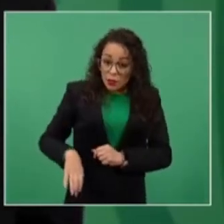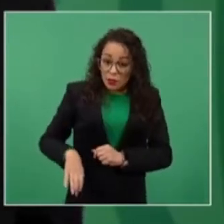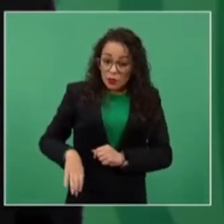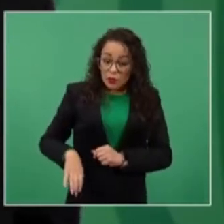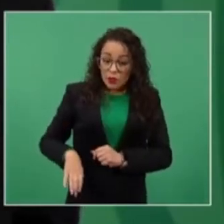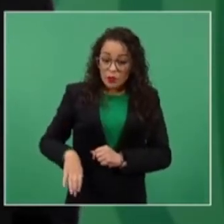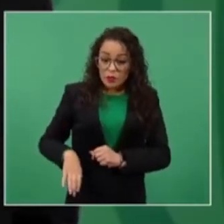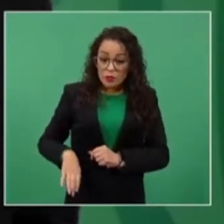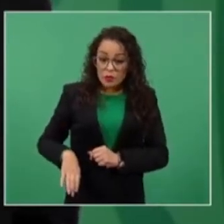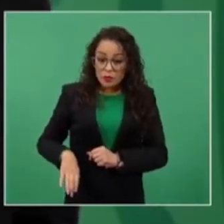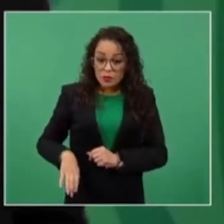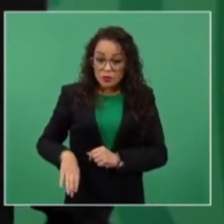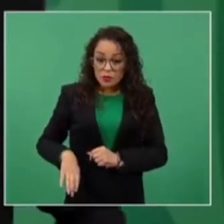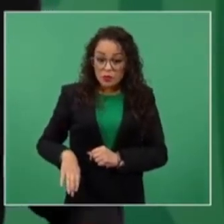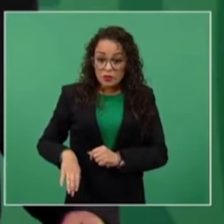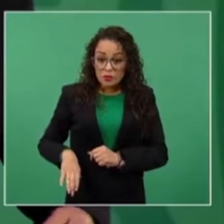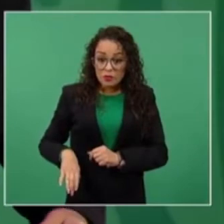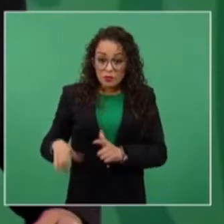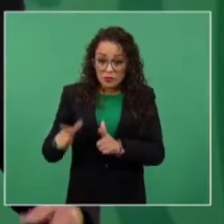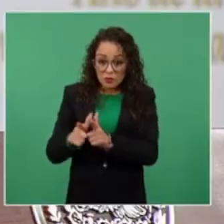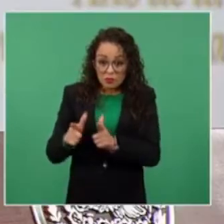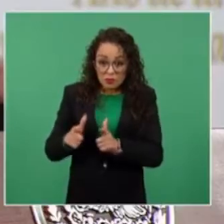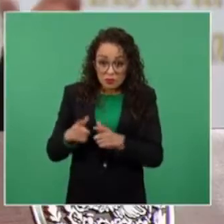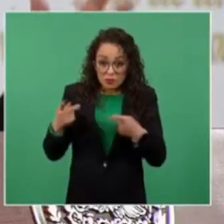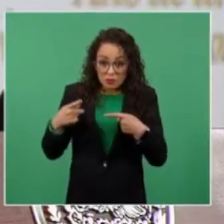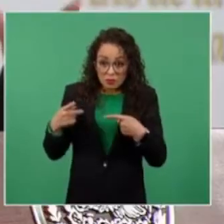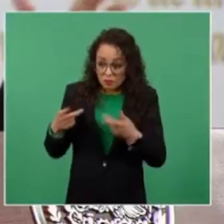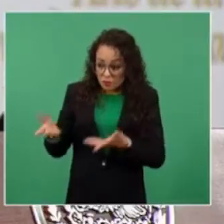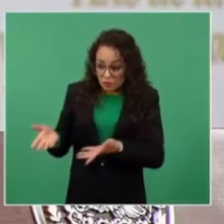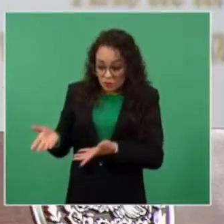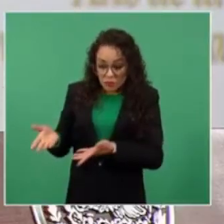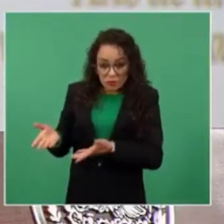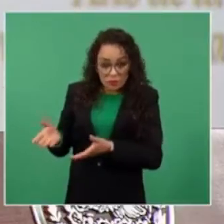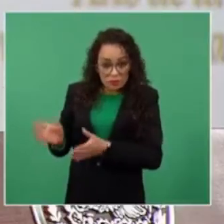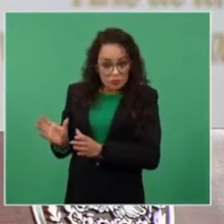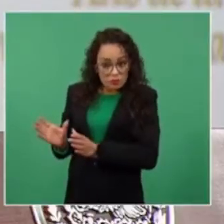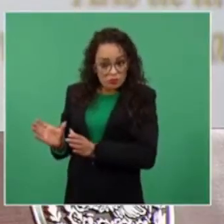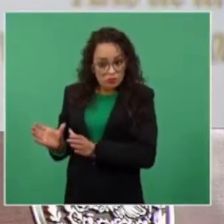y un comando pues no es nada más